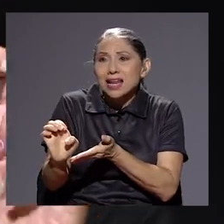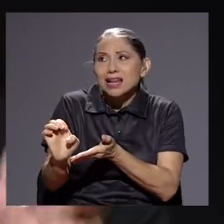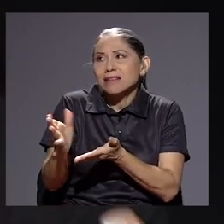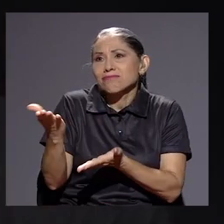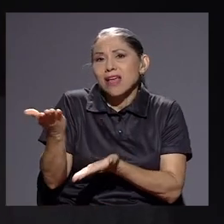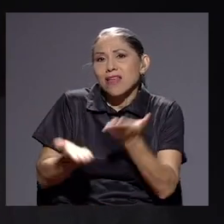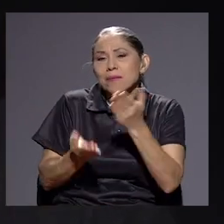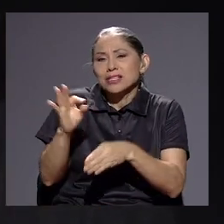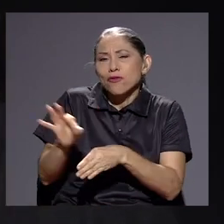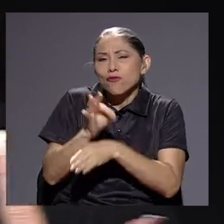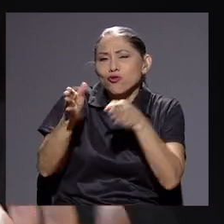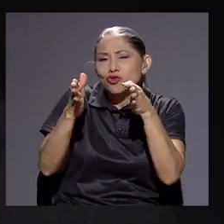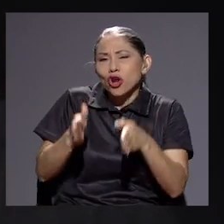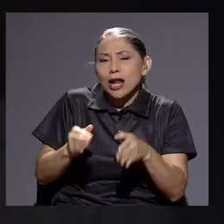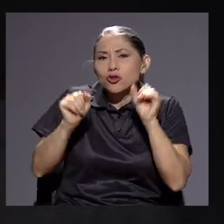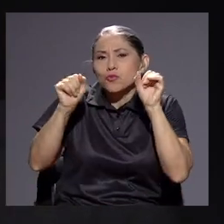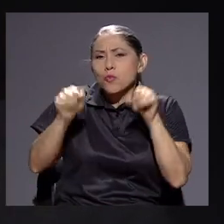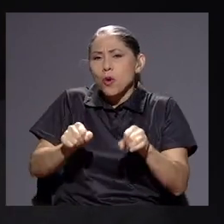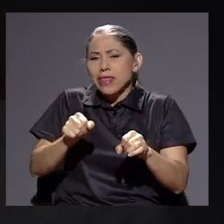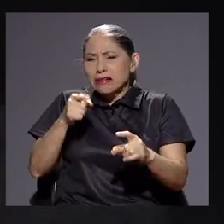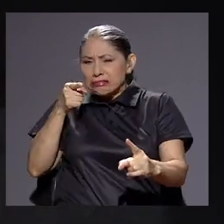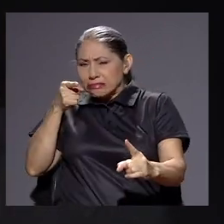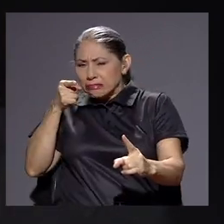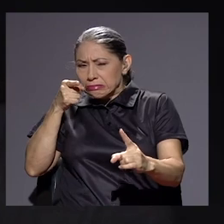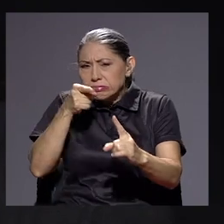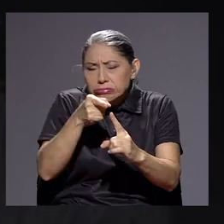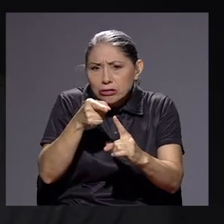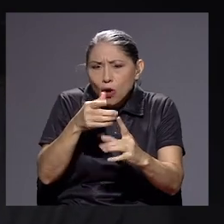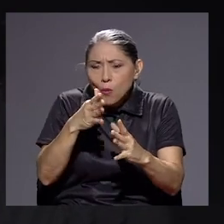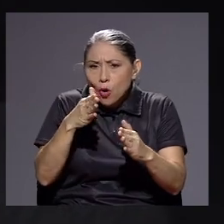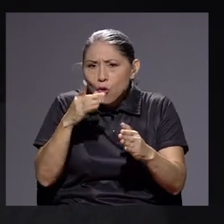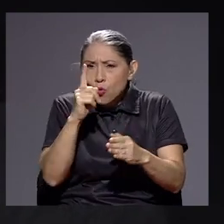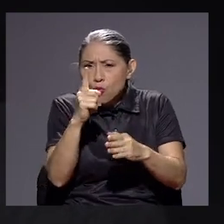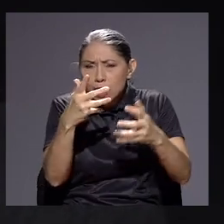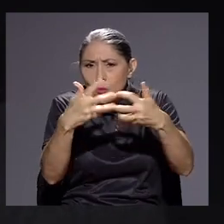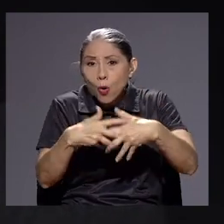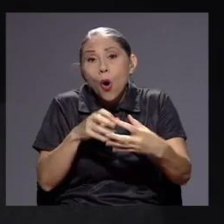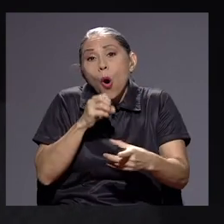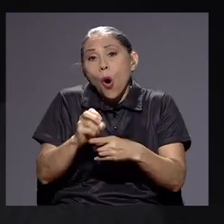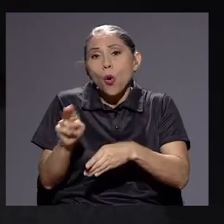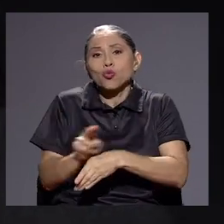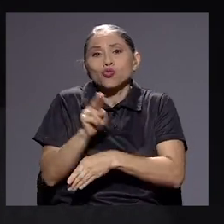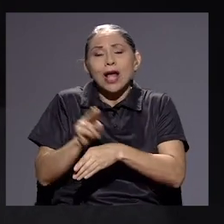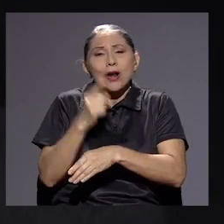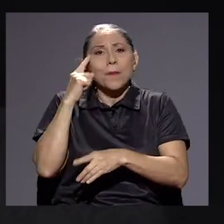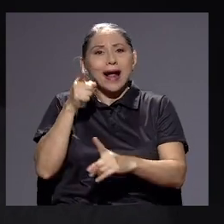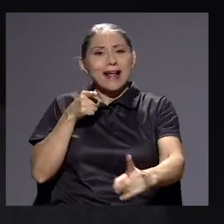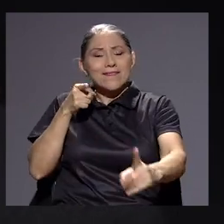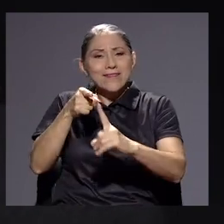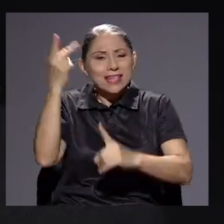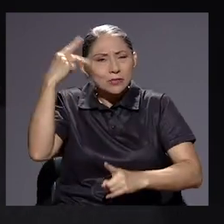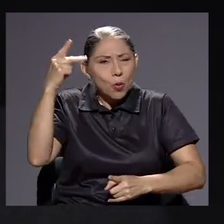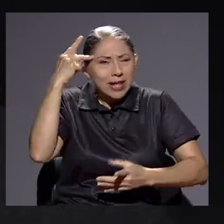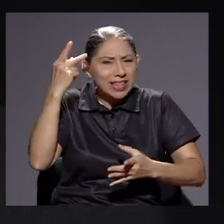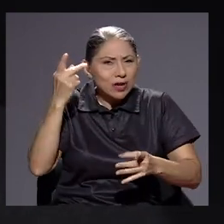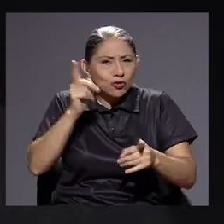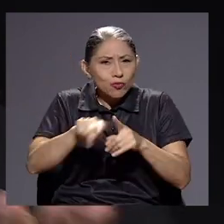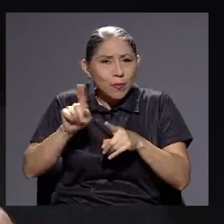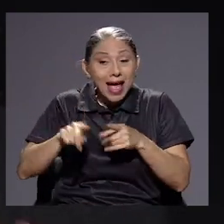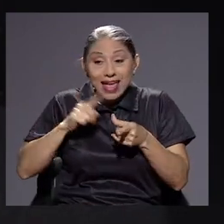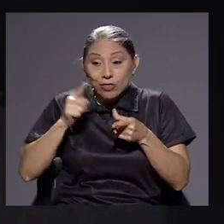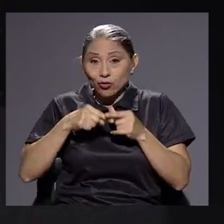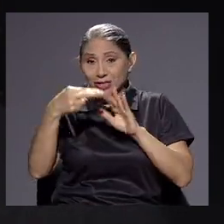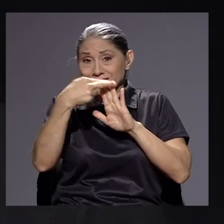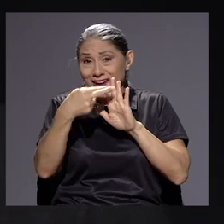puedan ensañarse o usarlos para, no sé, fines políticos, lo que fuera, seguimiento. Entonces van